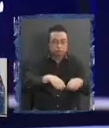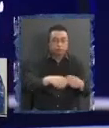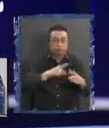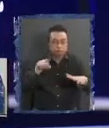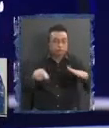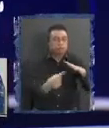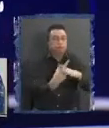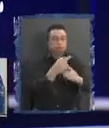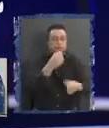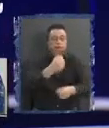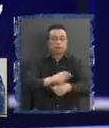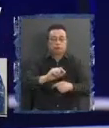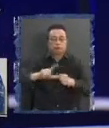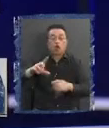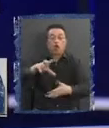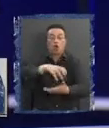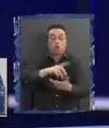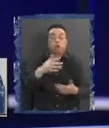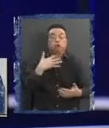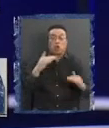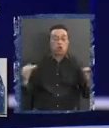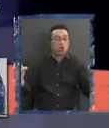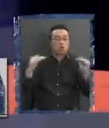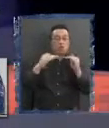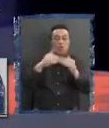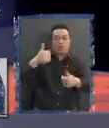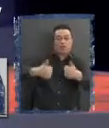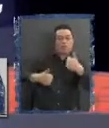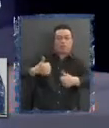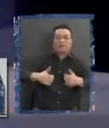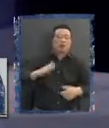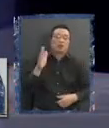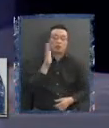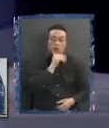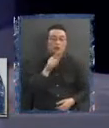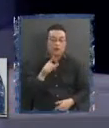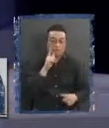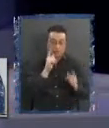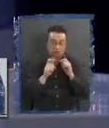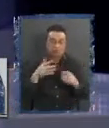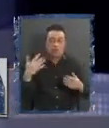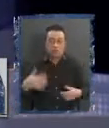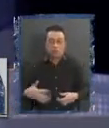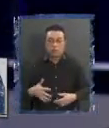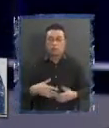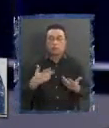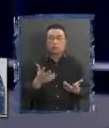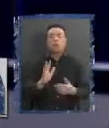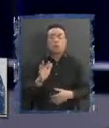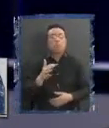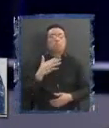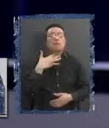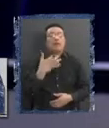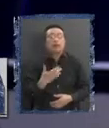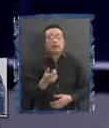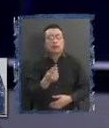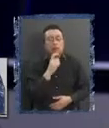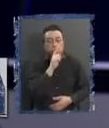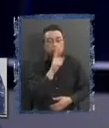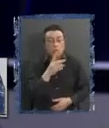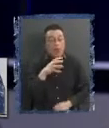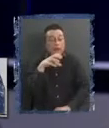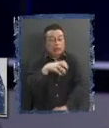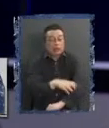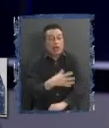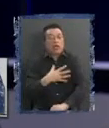ciertas comunas precisamente porque no compiten en igualdad de condiciones. Ahí hay un riesgo importante. Se viene un combo breaker de rego. ¿Para qué quiere una región tener una